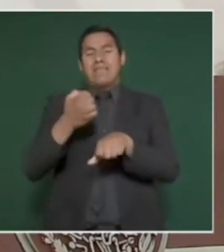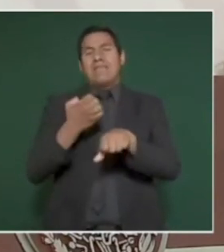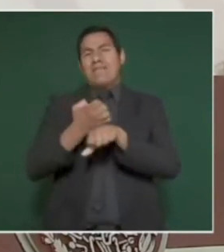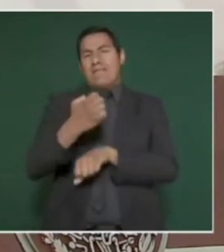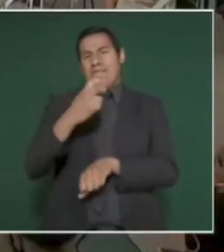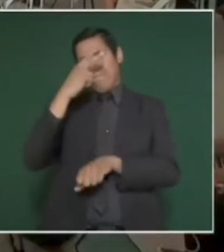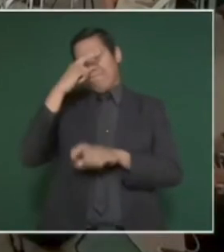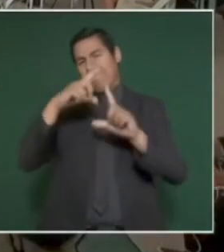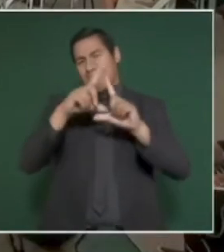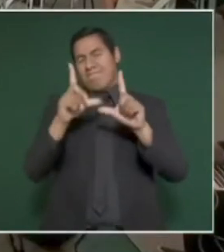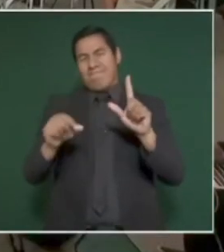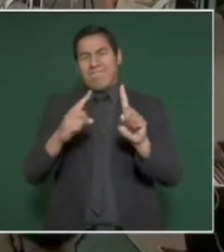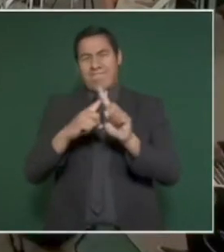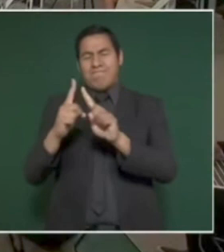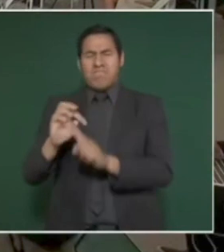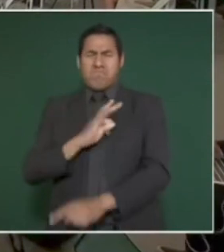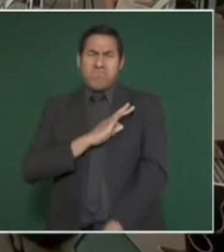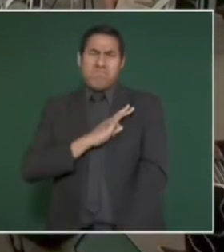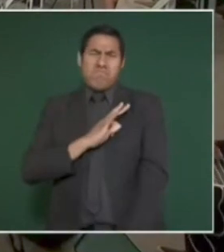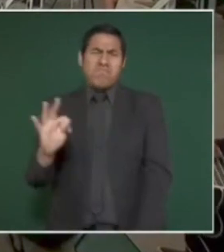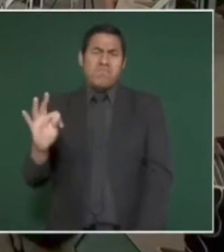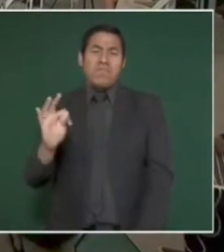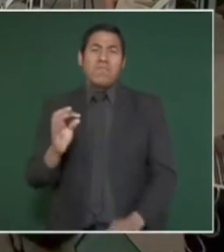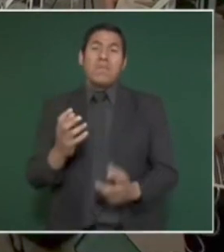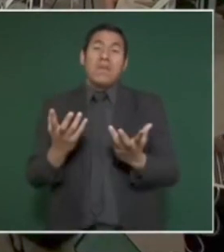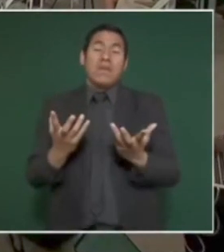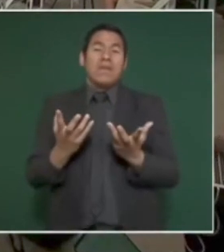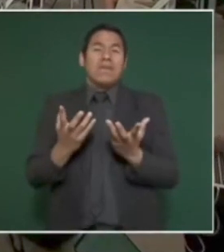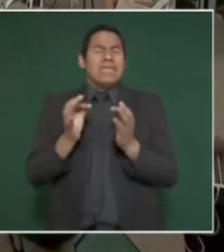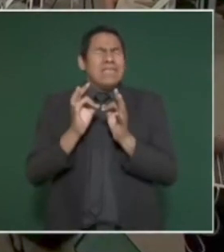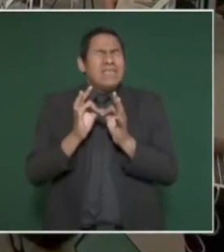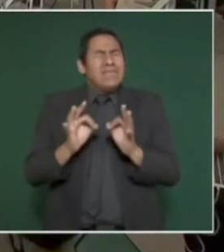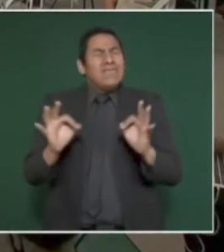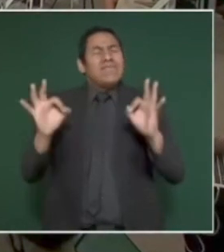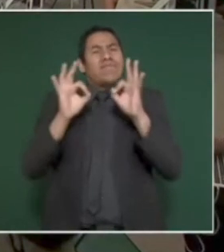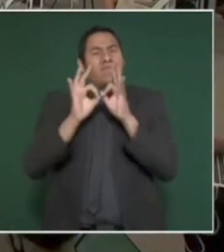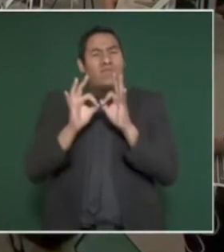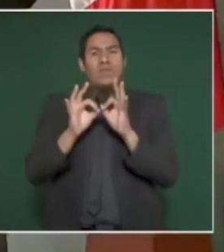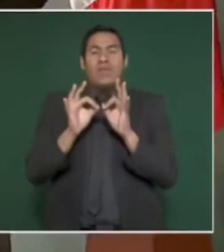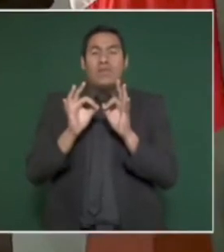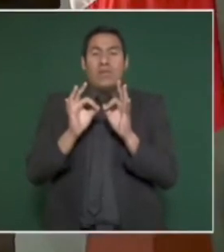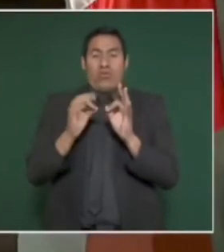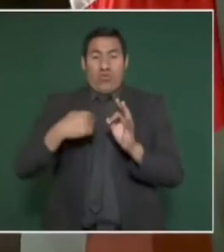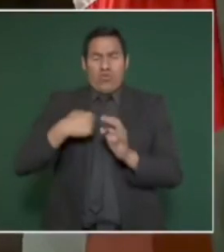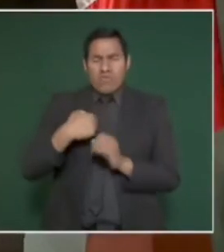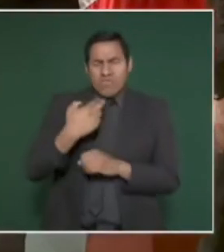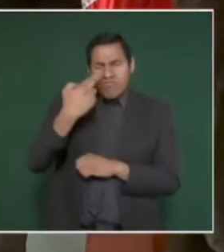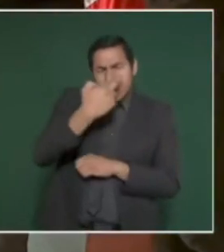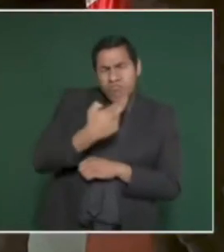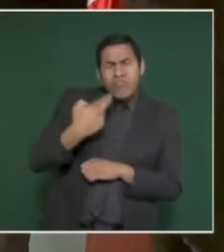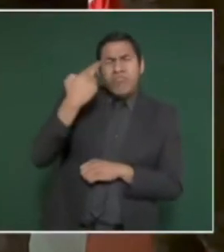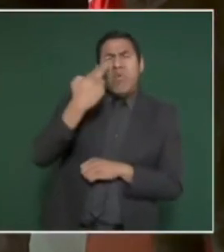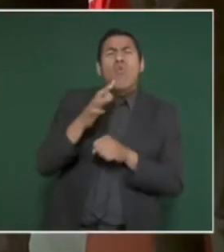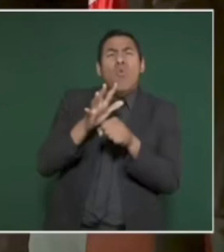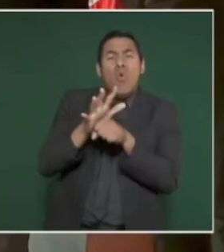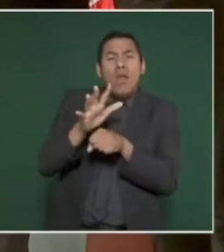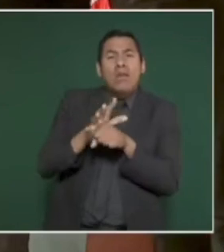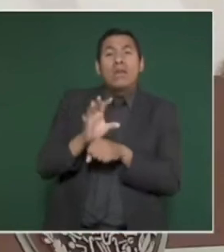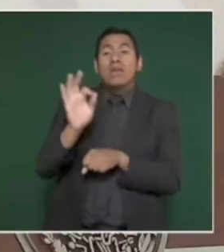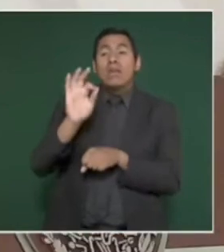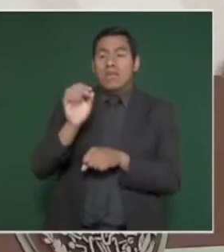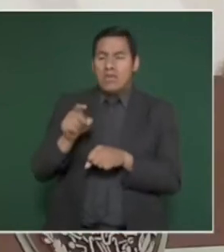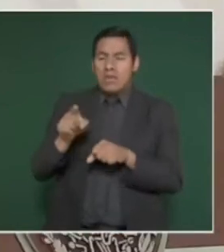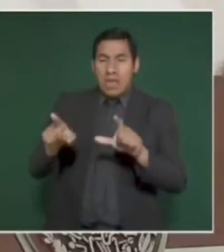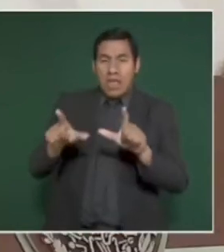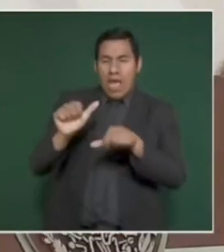importante señalar para nosotros como requisito que se verificará que no cuenten con un reporte de